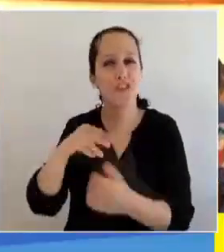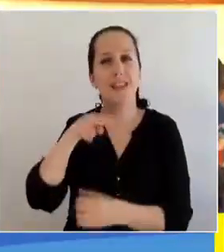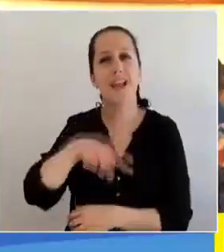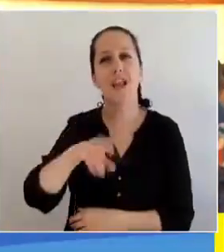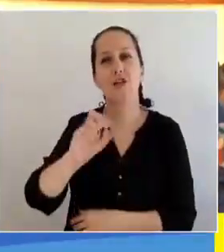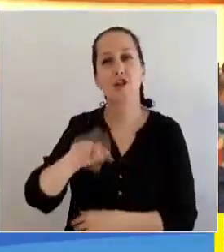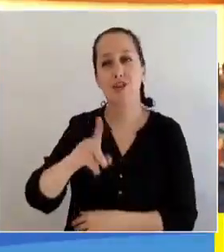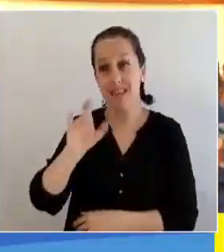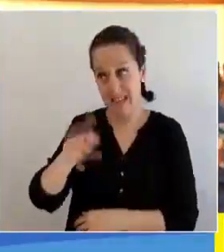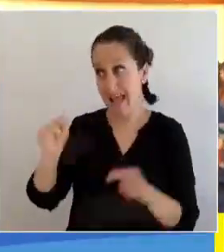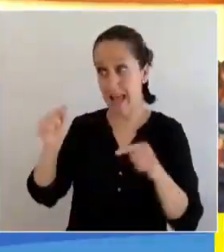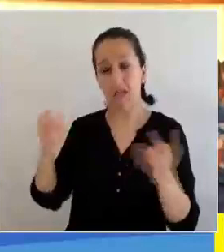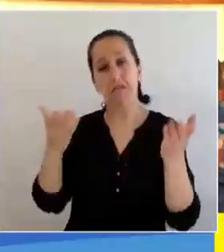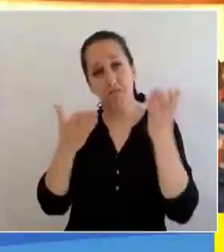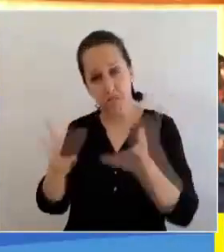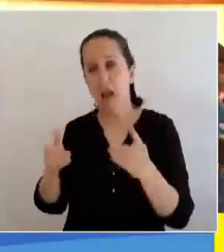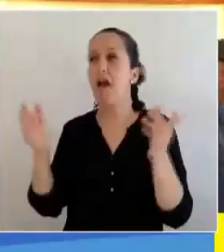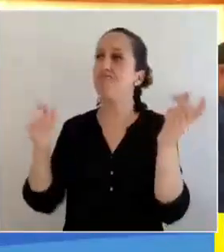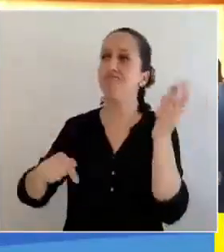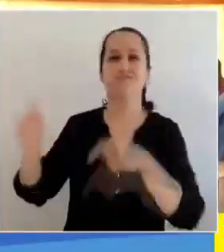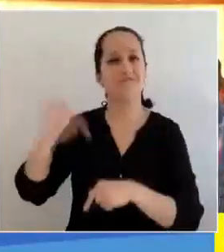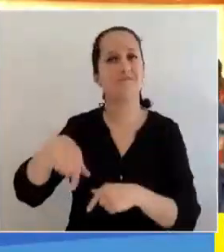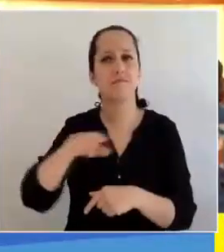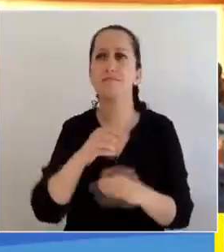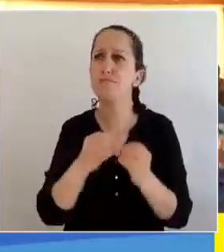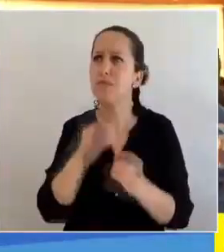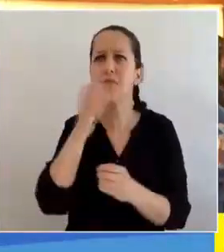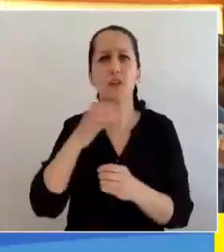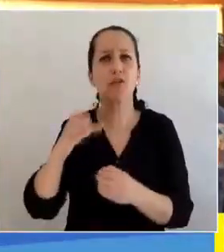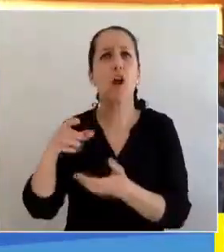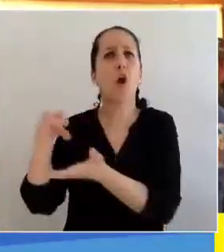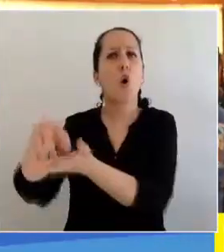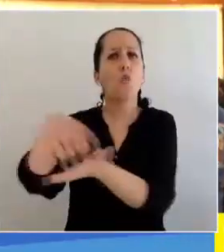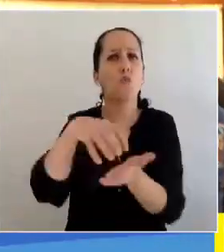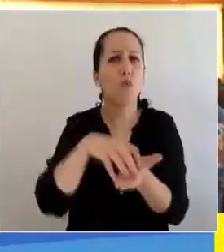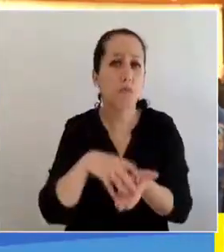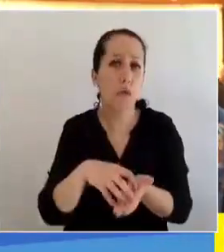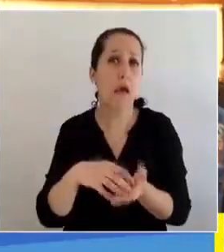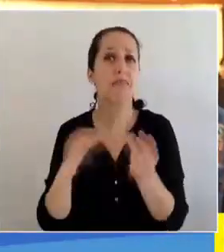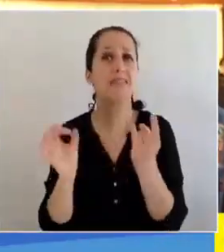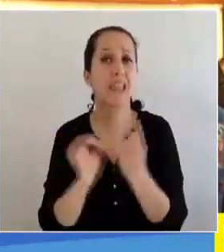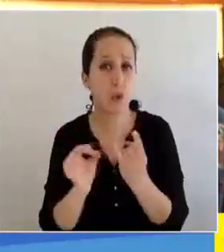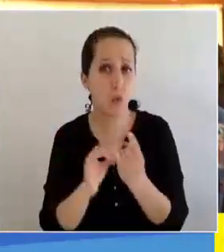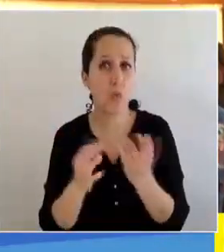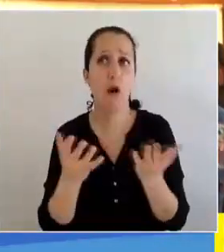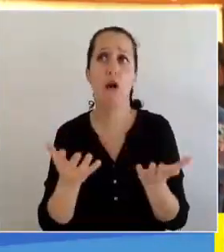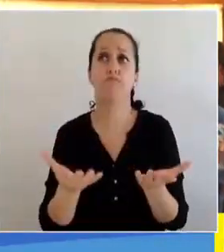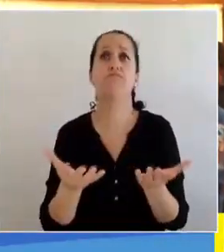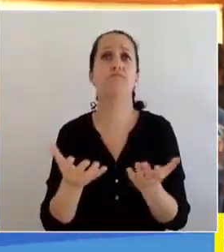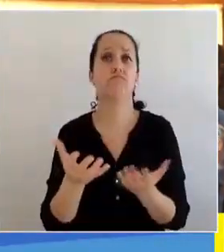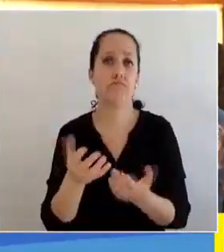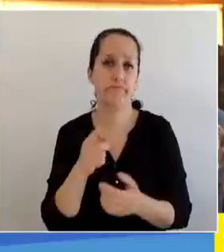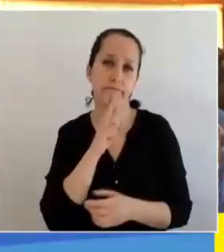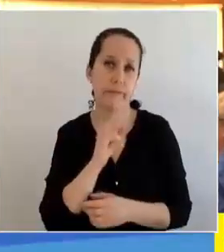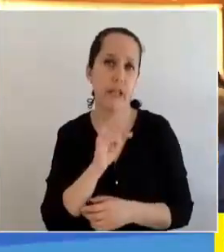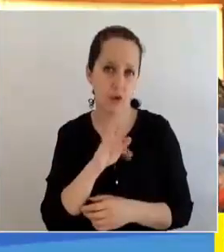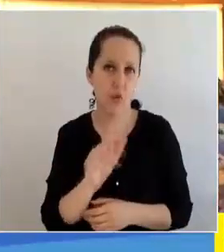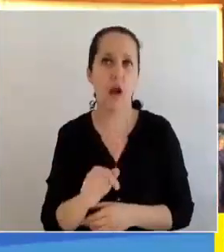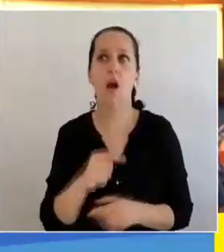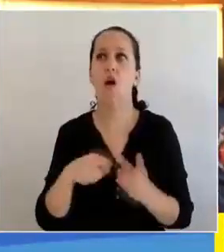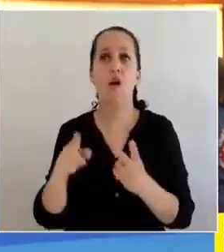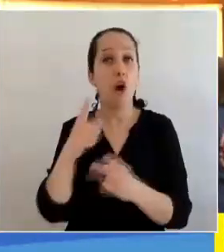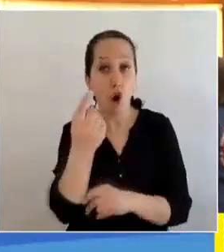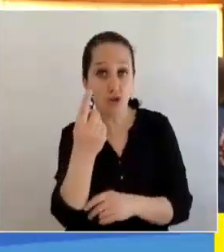han llegado personas mayores de comunas extremas como Tirúa, han llegado